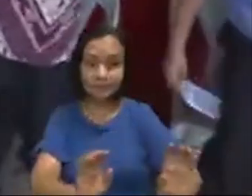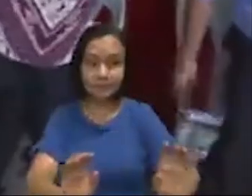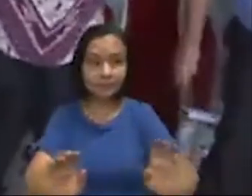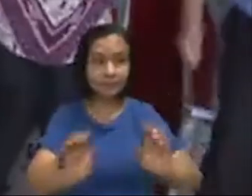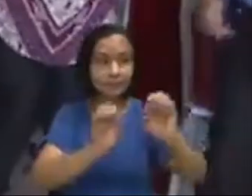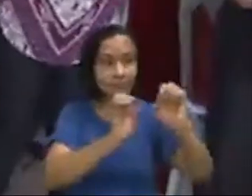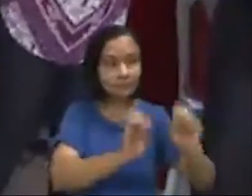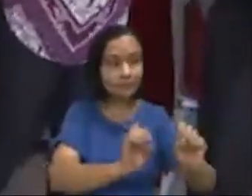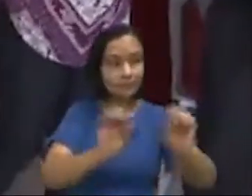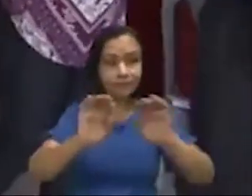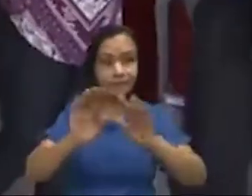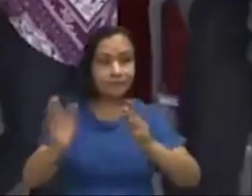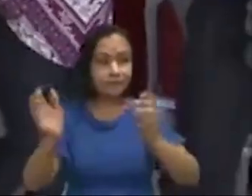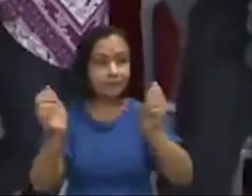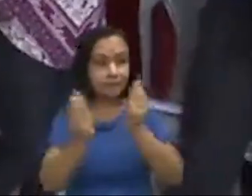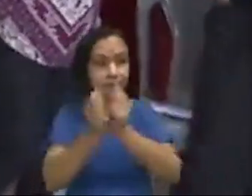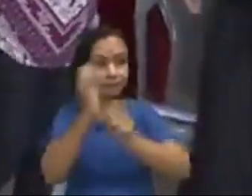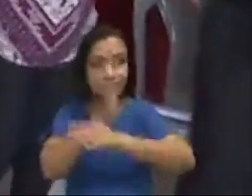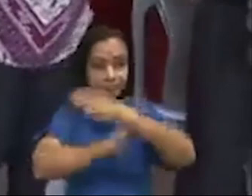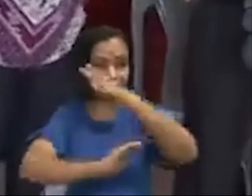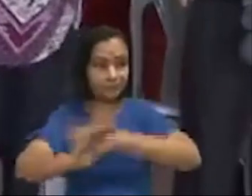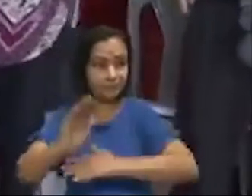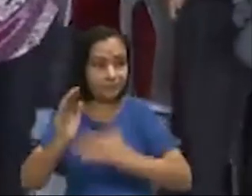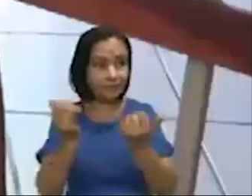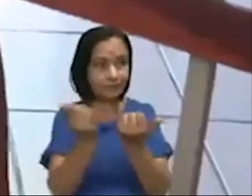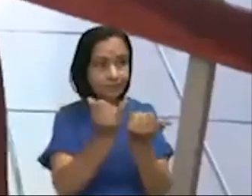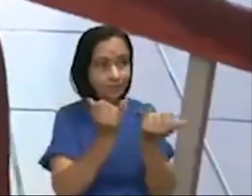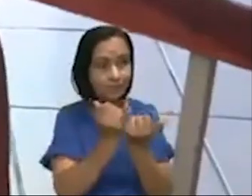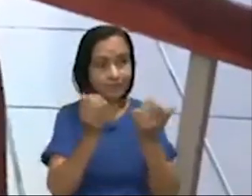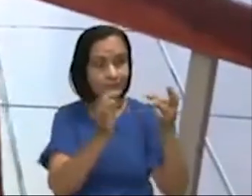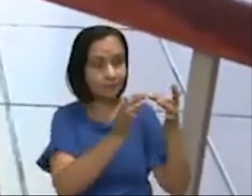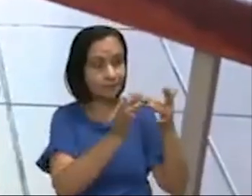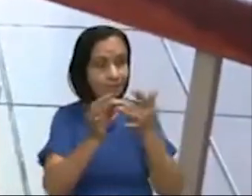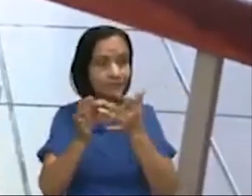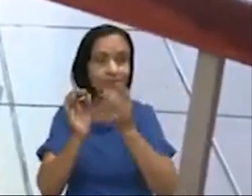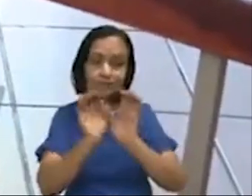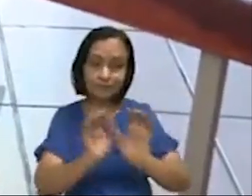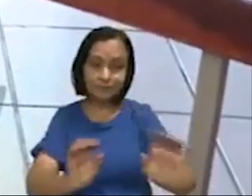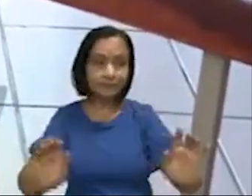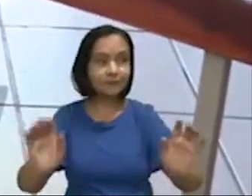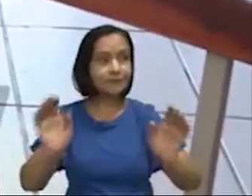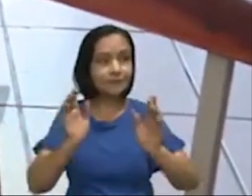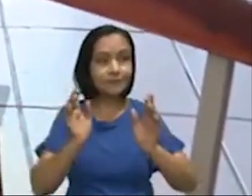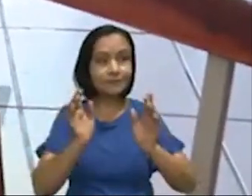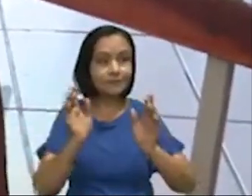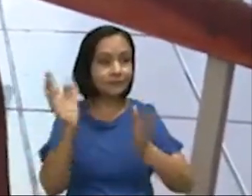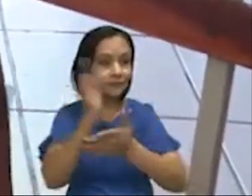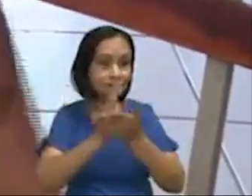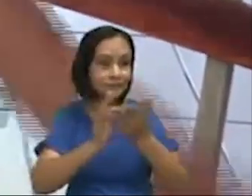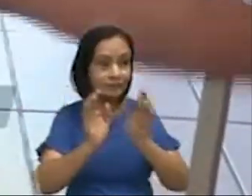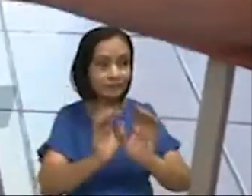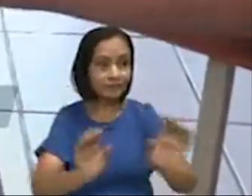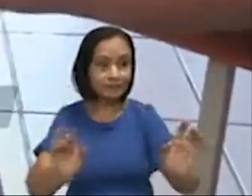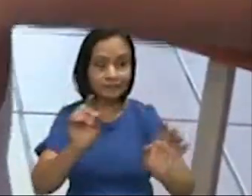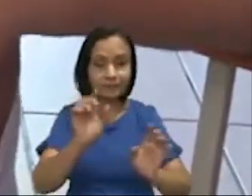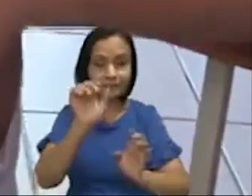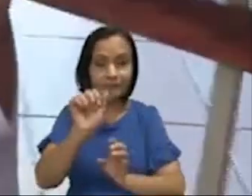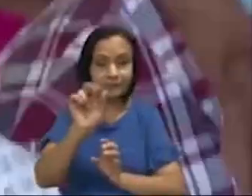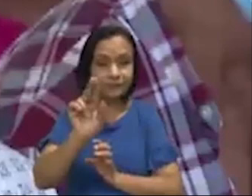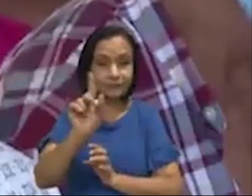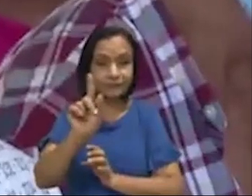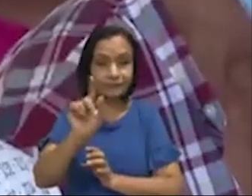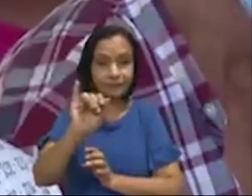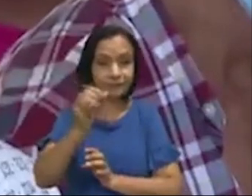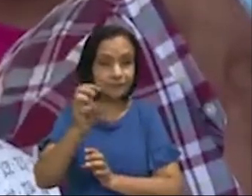diagnosticamos, mi NED no diagnostica, mi NED identifica y remite a las instancias correspondientes, en este caso,